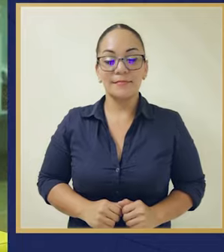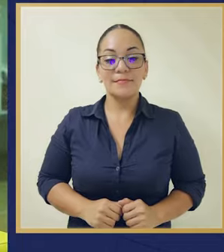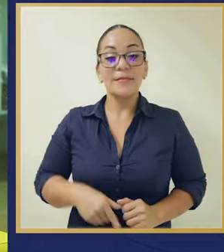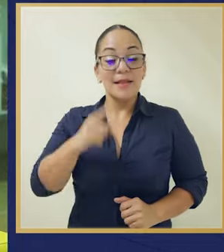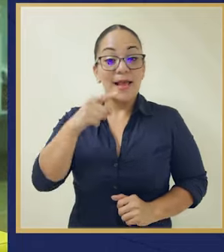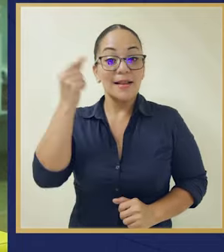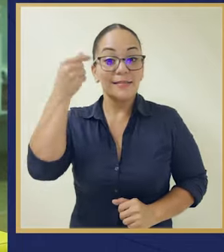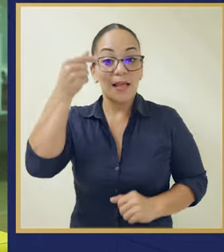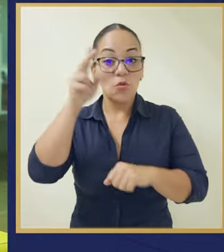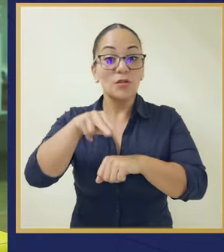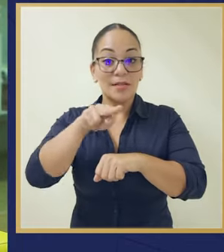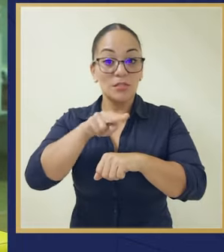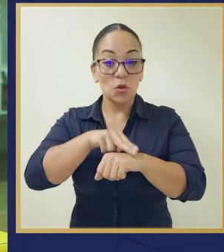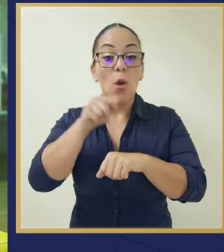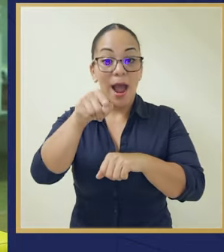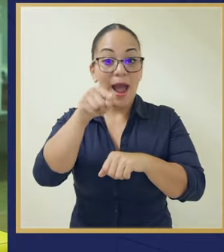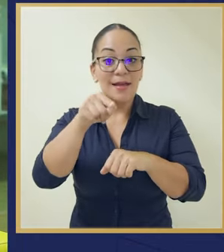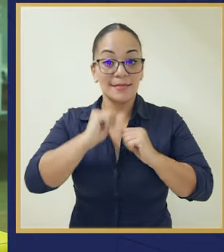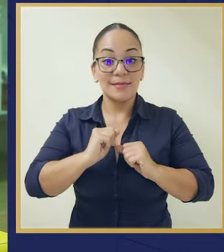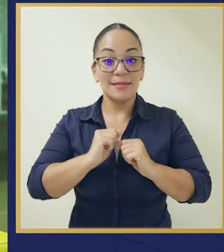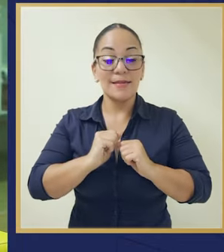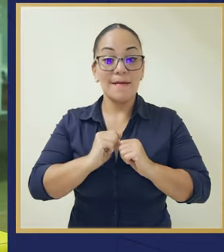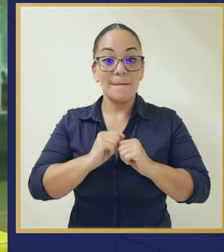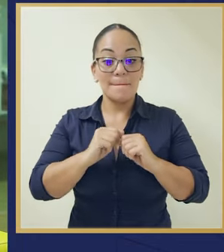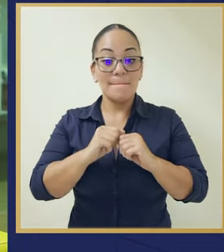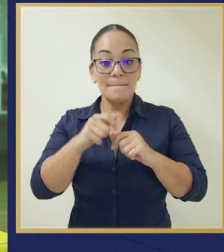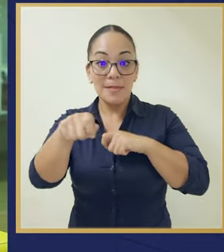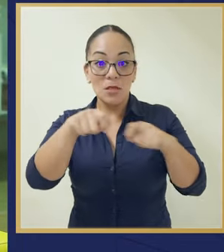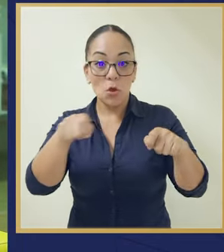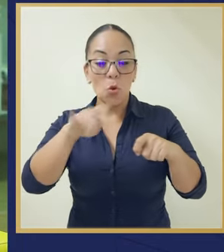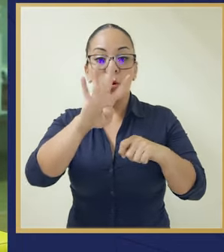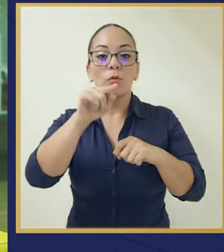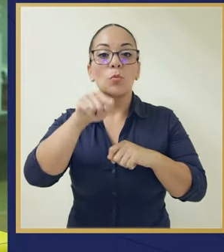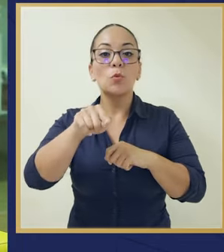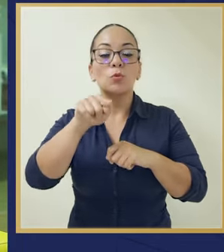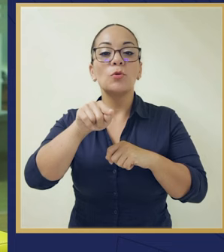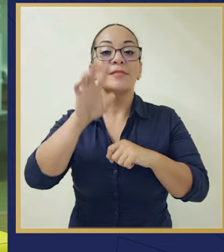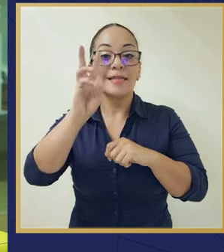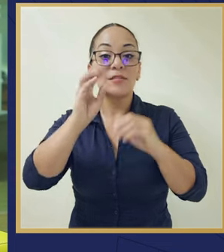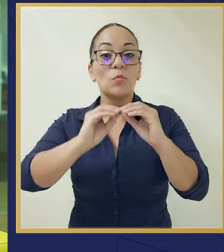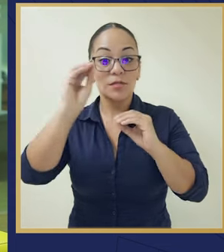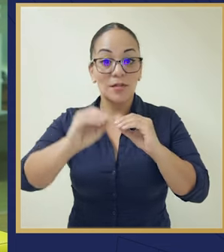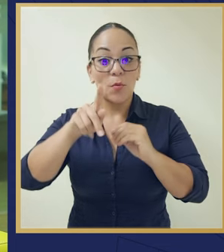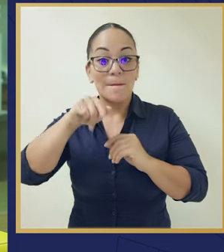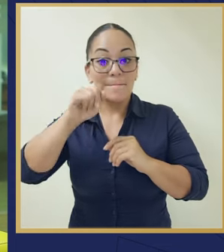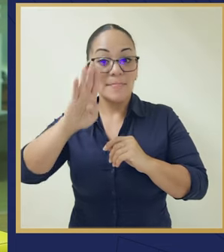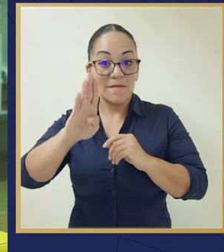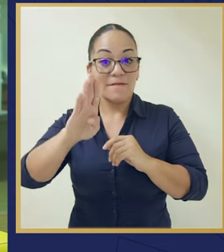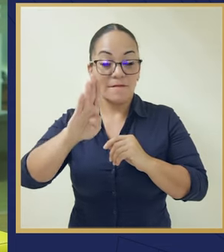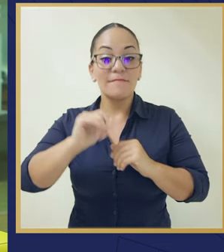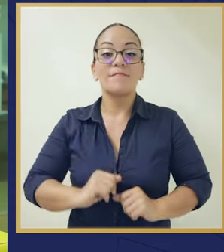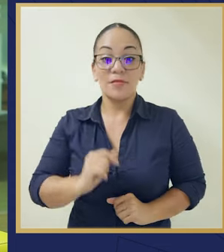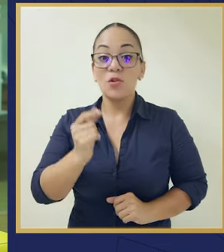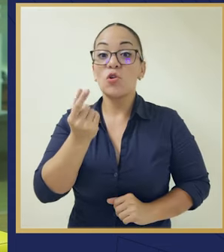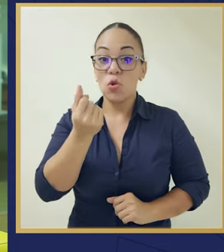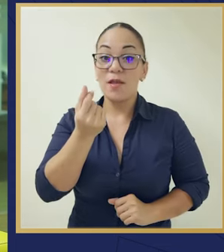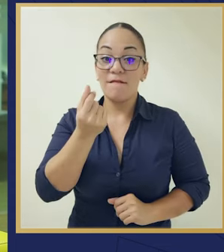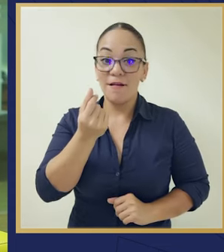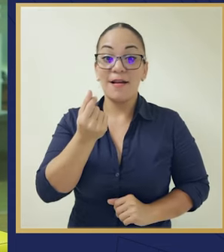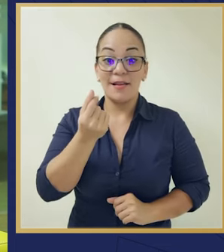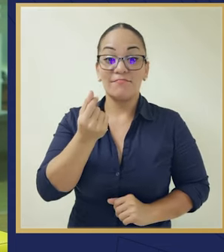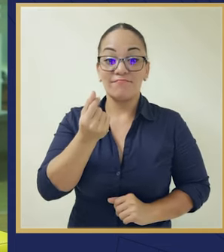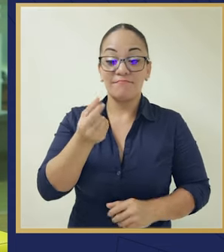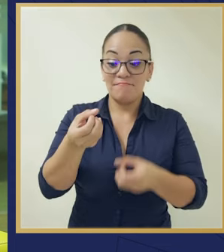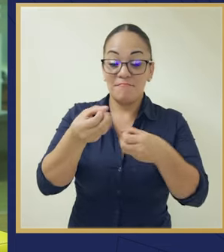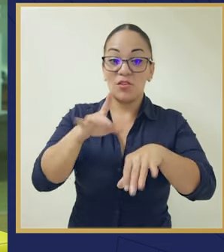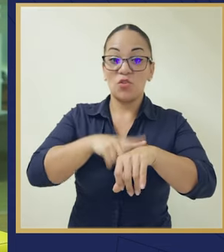Que fue como el Estado de la Nación lo midió. Es cerca del 4.3% del PIB, lo que cuesta el